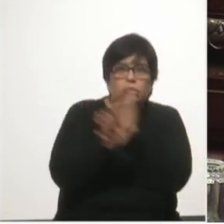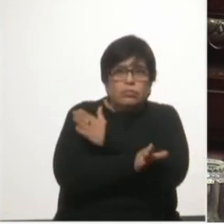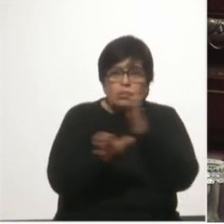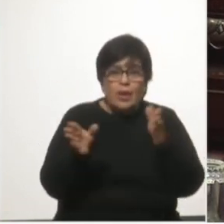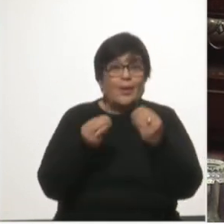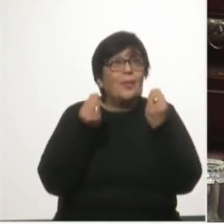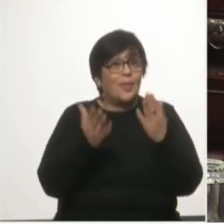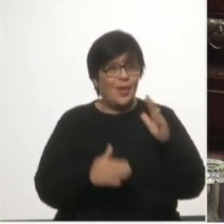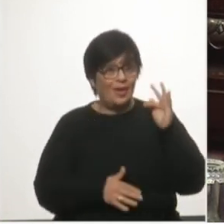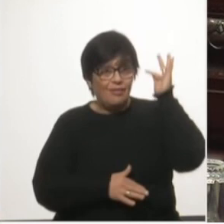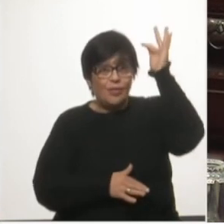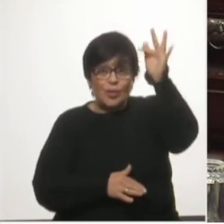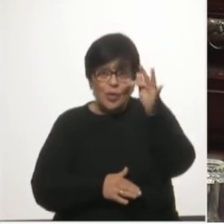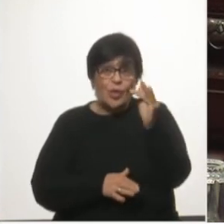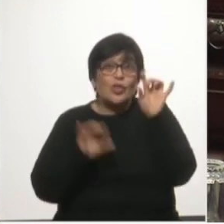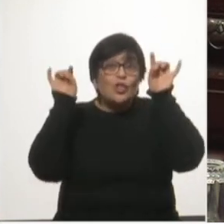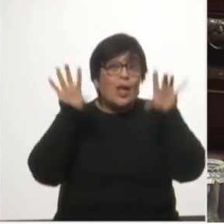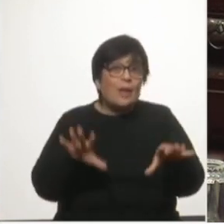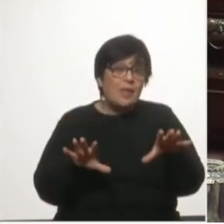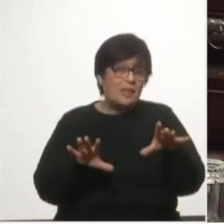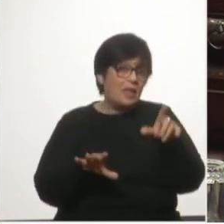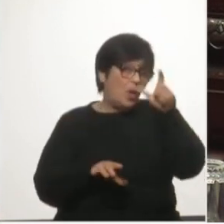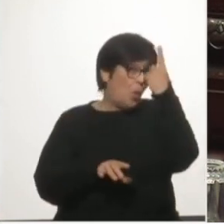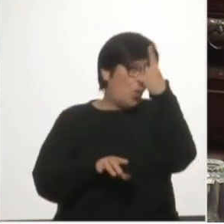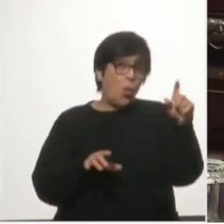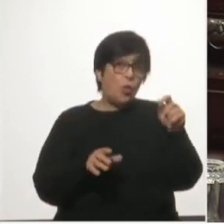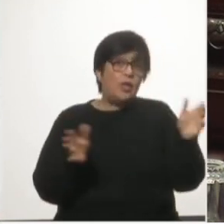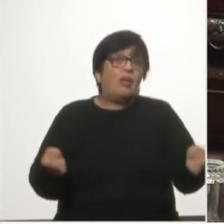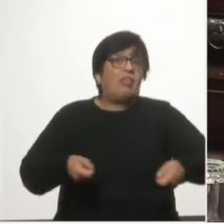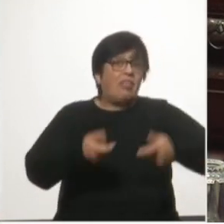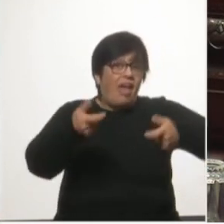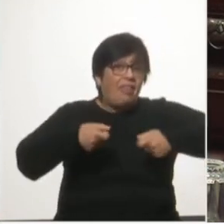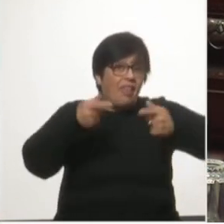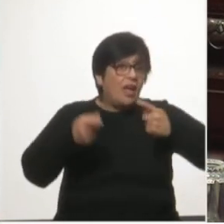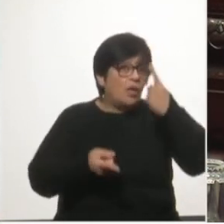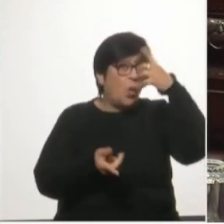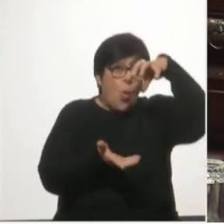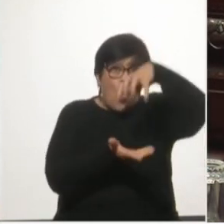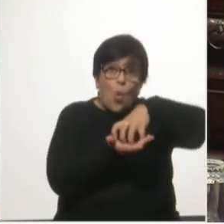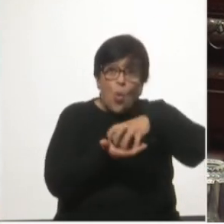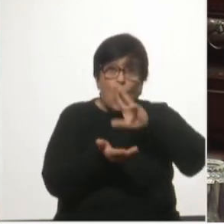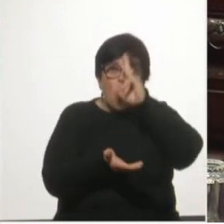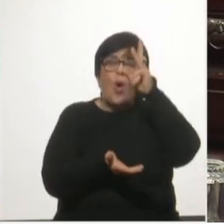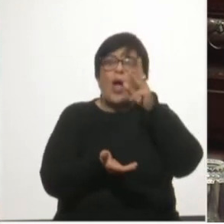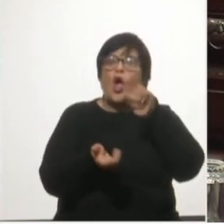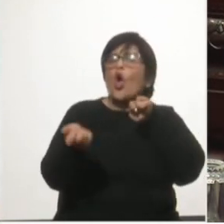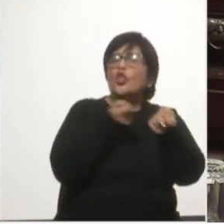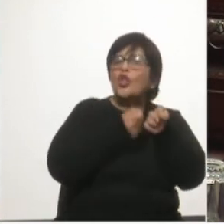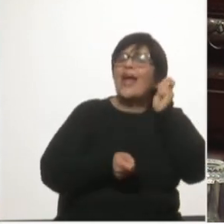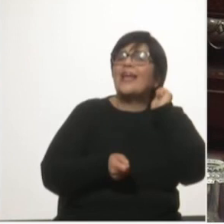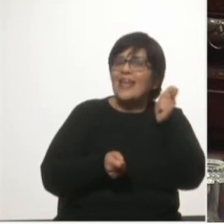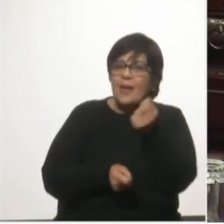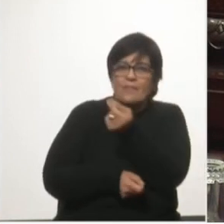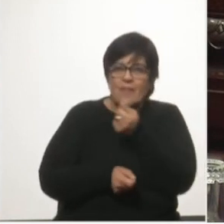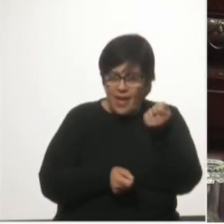probablemente quede solamente un proveedor y una terminal en Uruguay quién va a regular las tarifas que va a pagar el exportador.